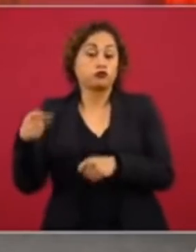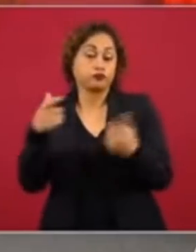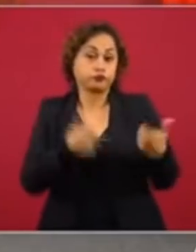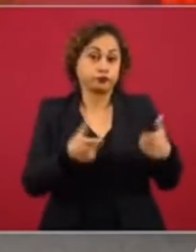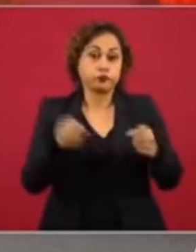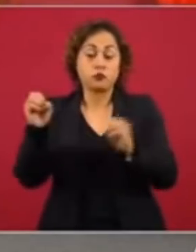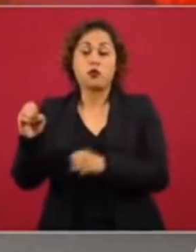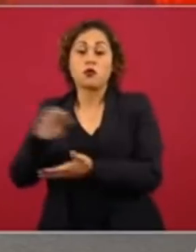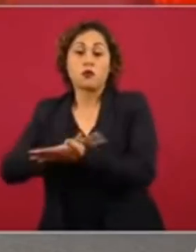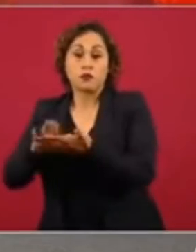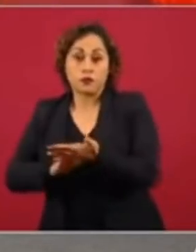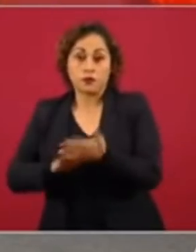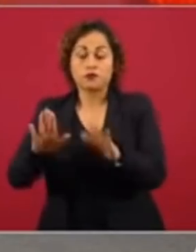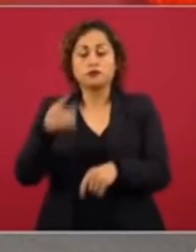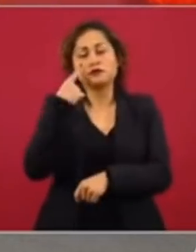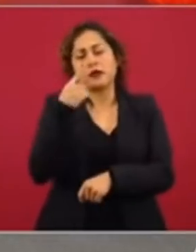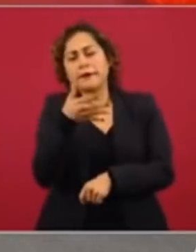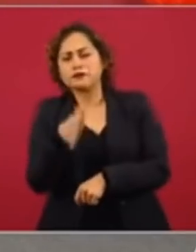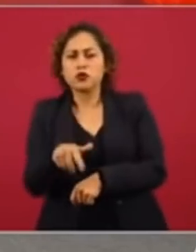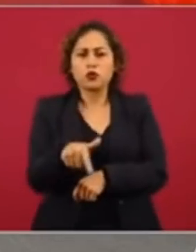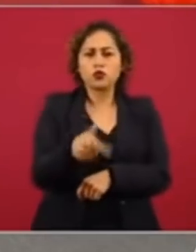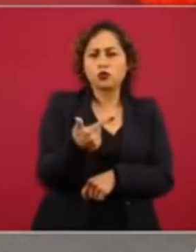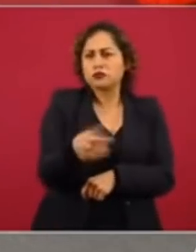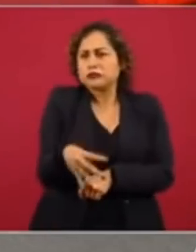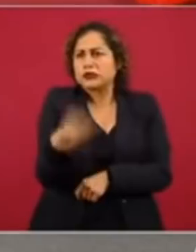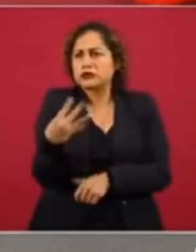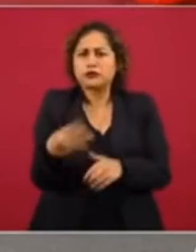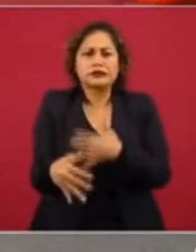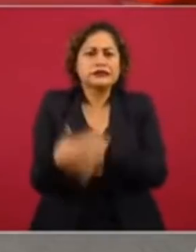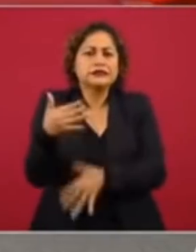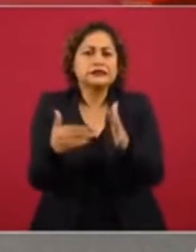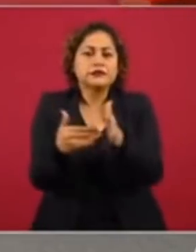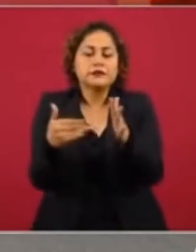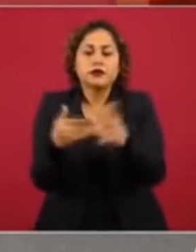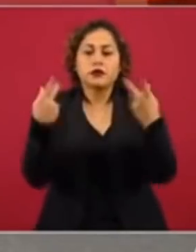millones de adultos mayores de